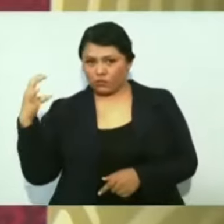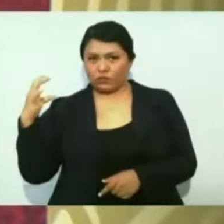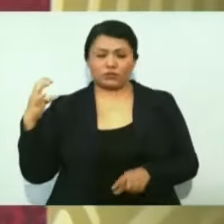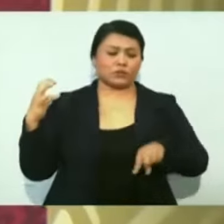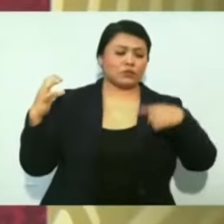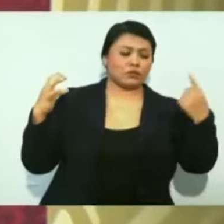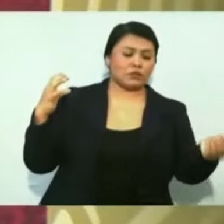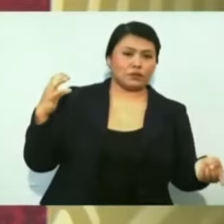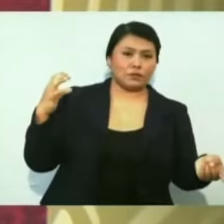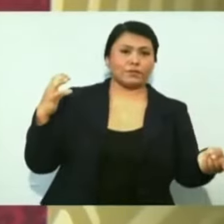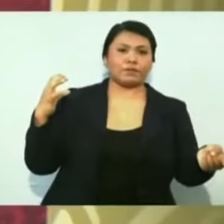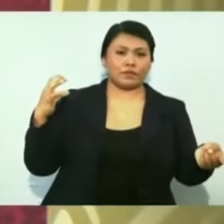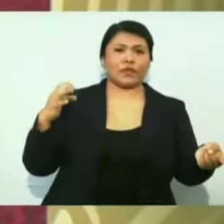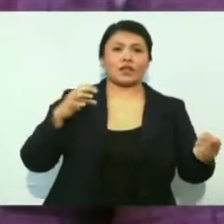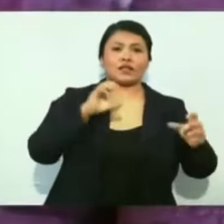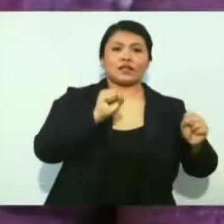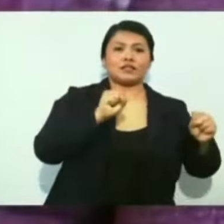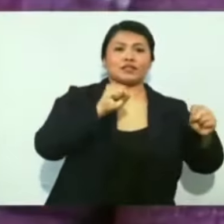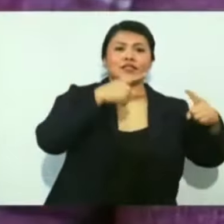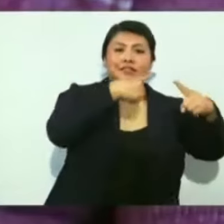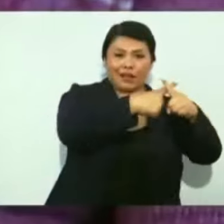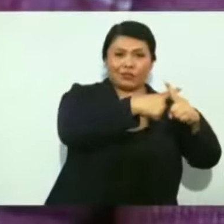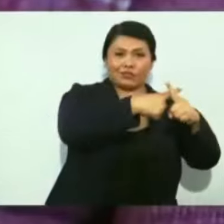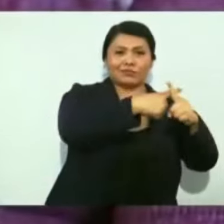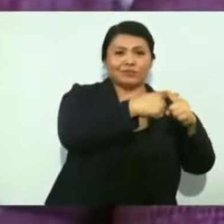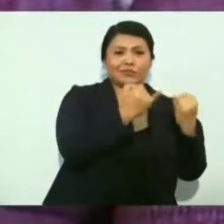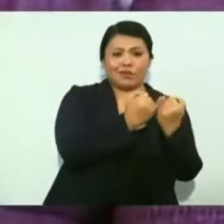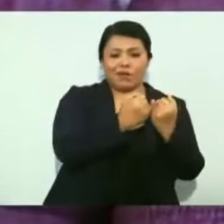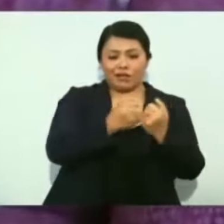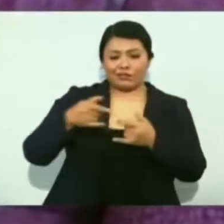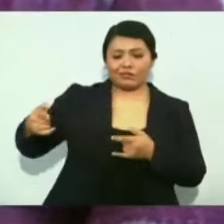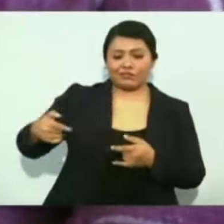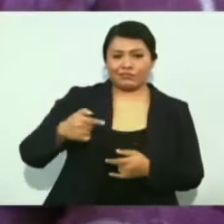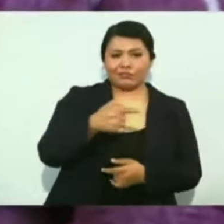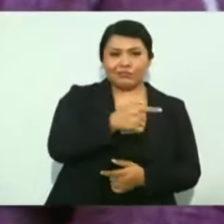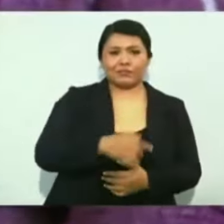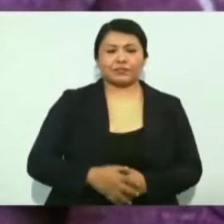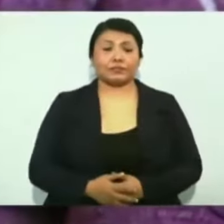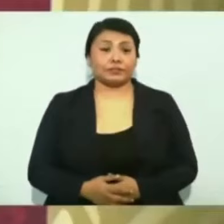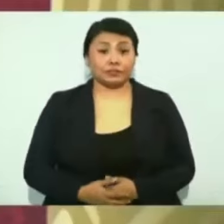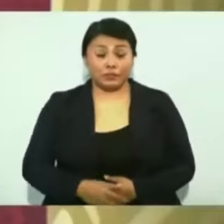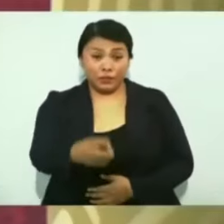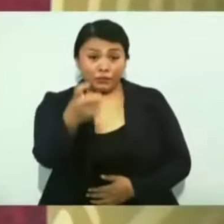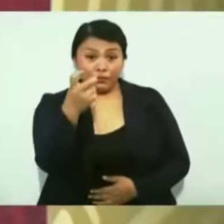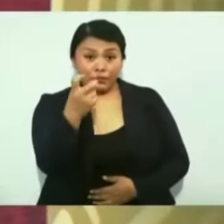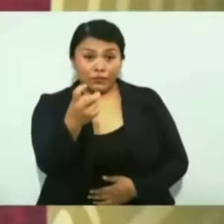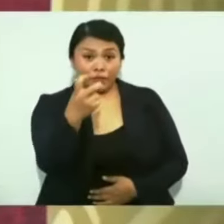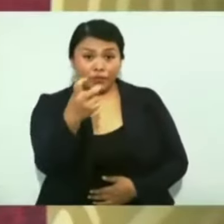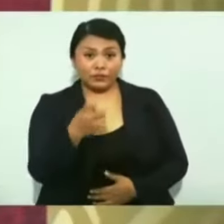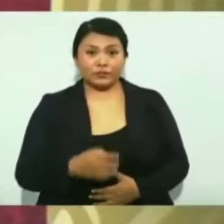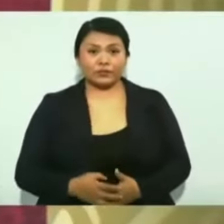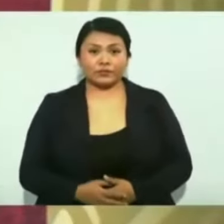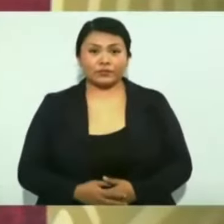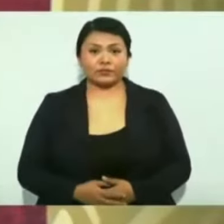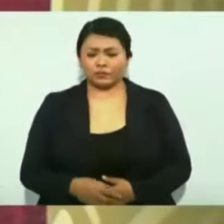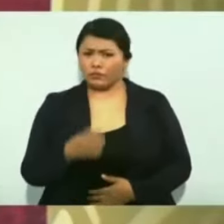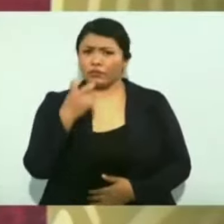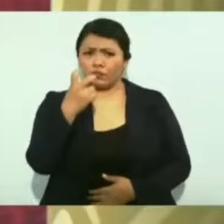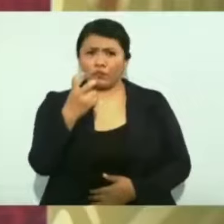el de Salina Cruz. Por eso ahora estamos